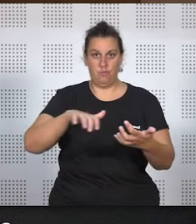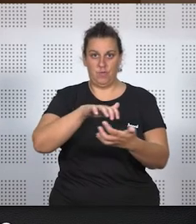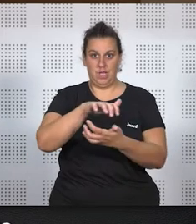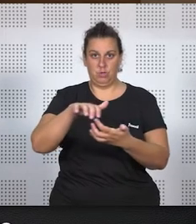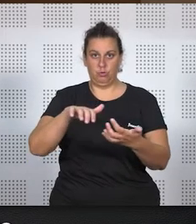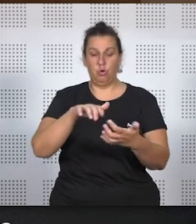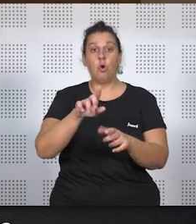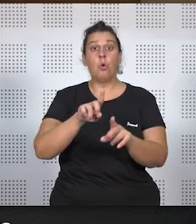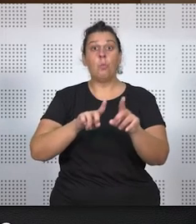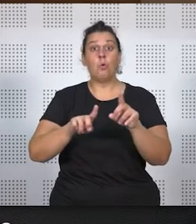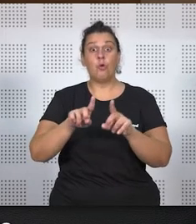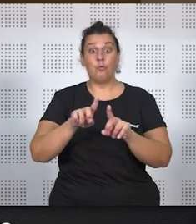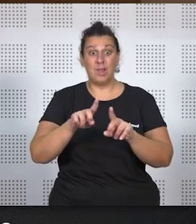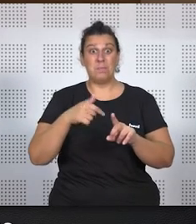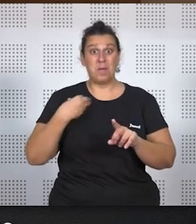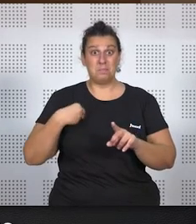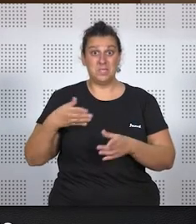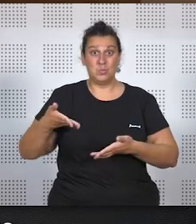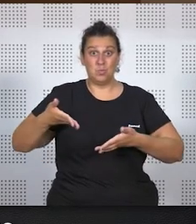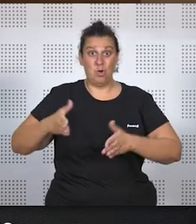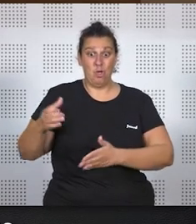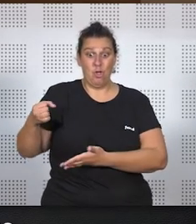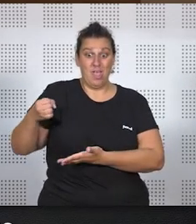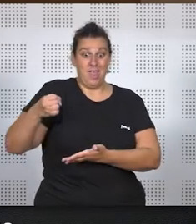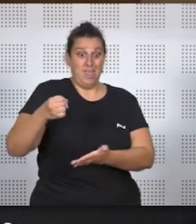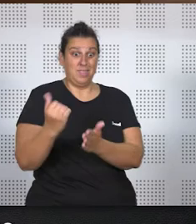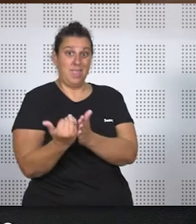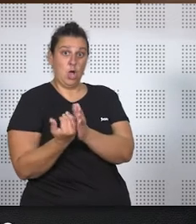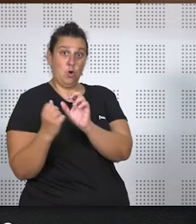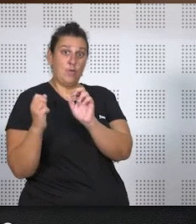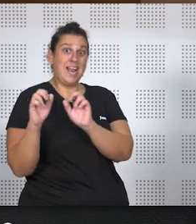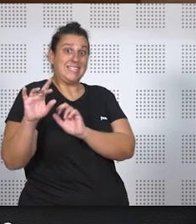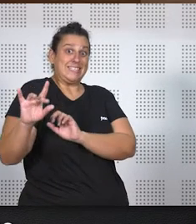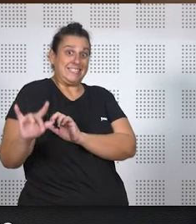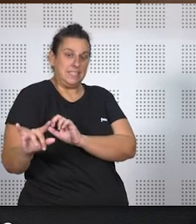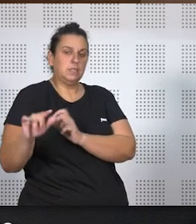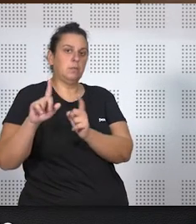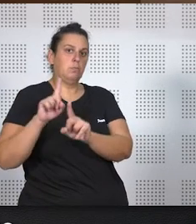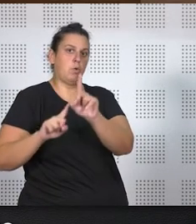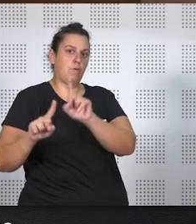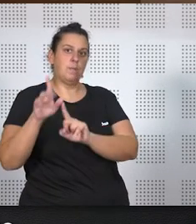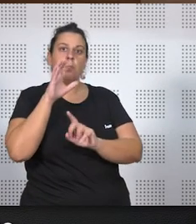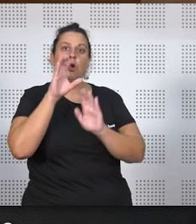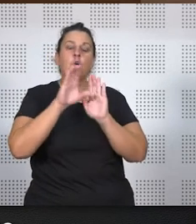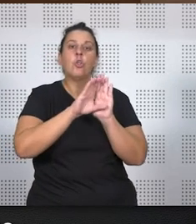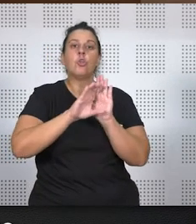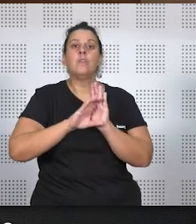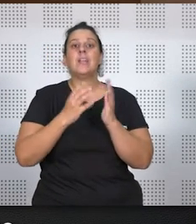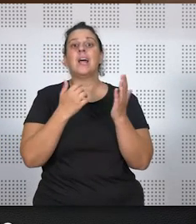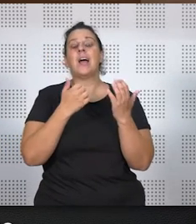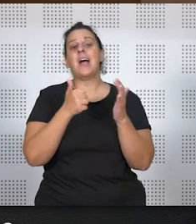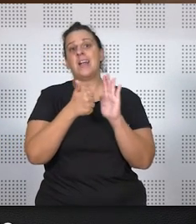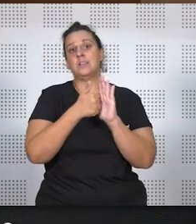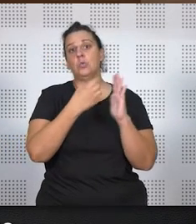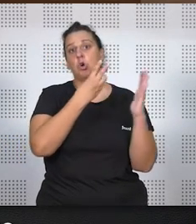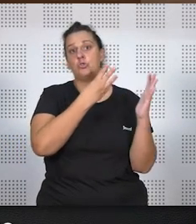conflicto y le crea un problema a los herederos instituidos, porque el código civil, en el artículo 857, establece que cuando sea